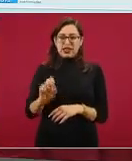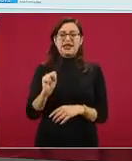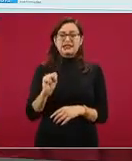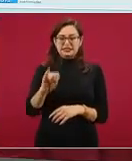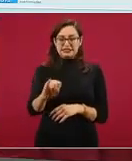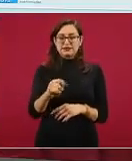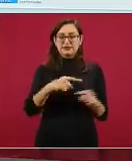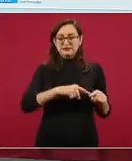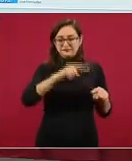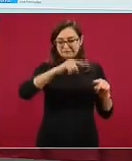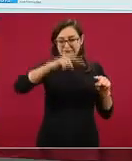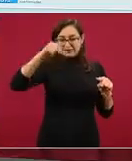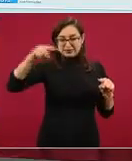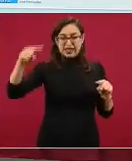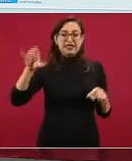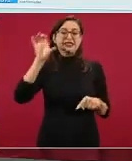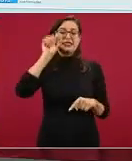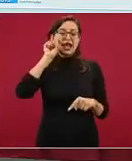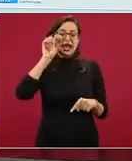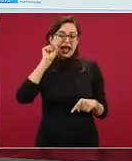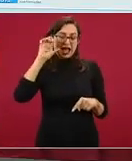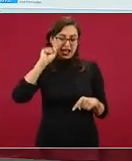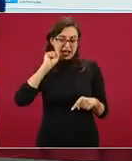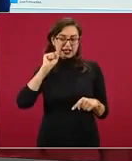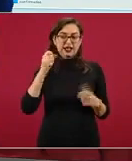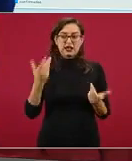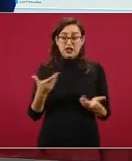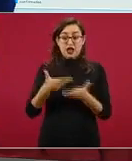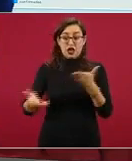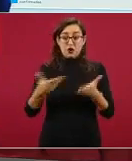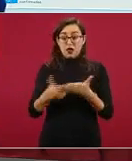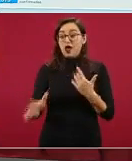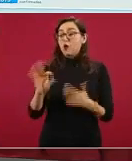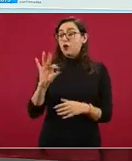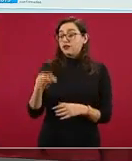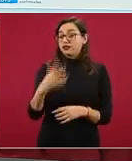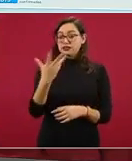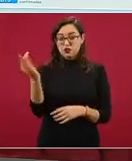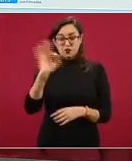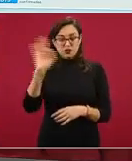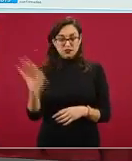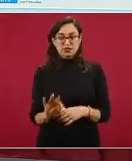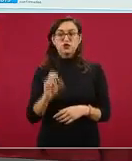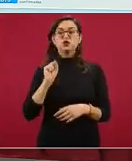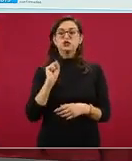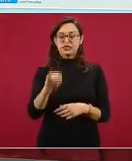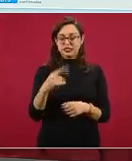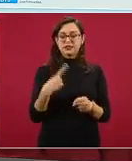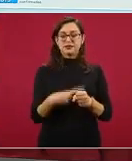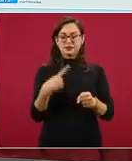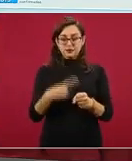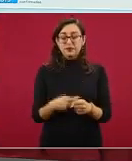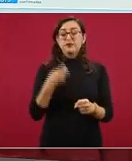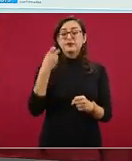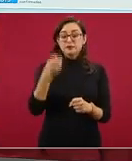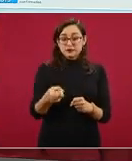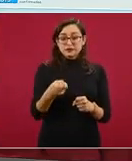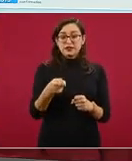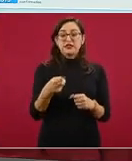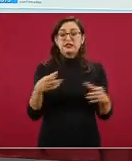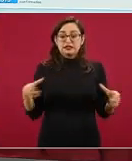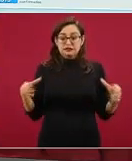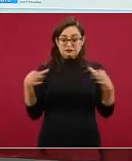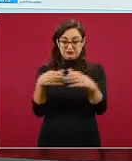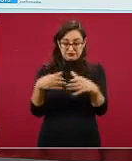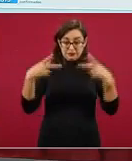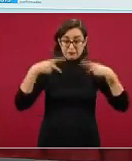línea naranja que vemos aquí, que actualmente en estas semanas del cuarenta y cinco por ciento. Este porcentaje de positividad se les aplica a